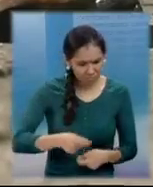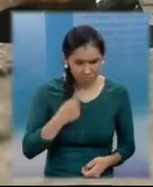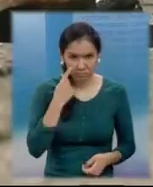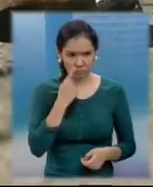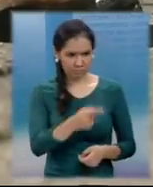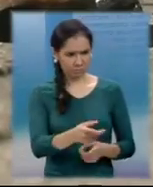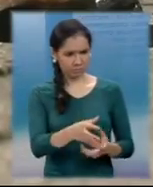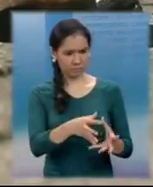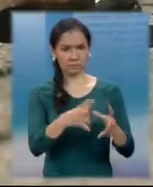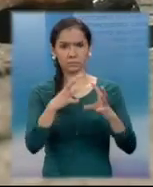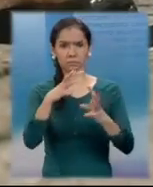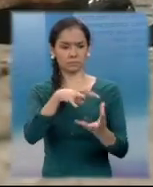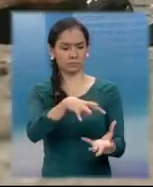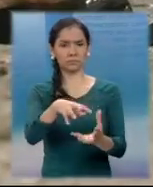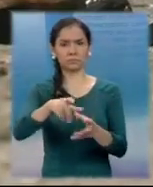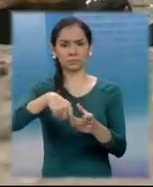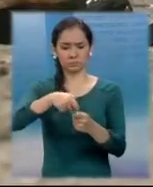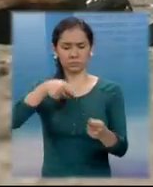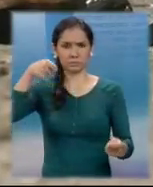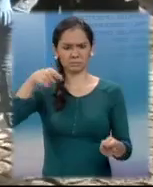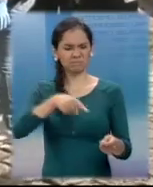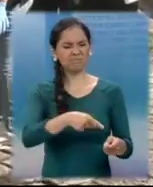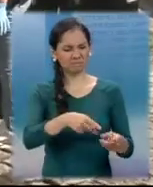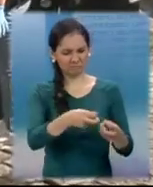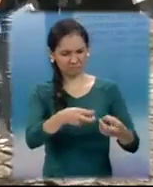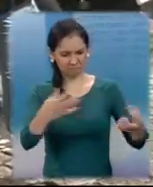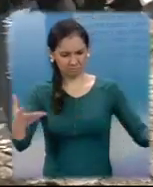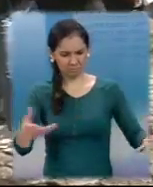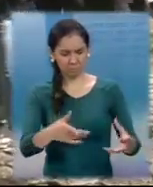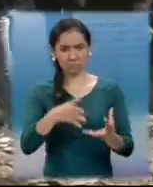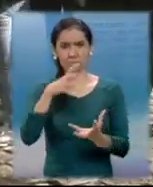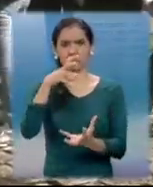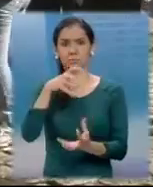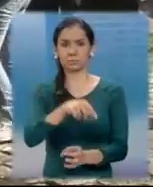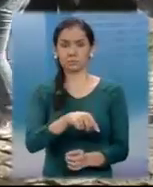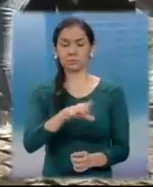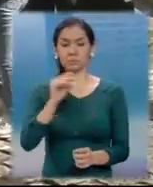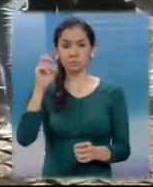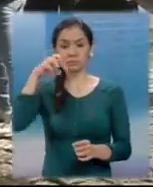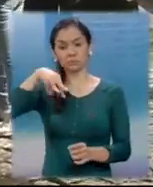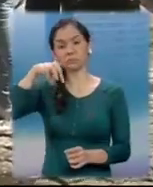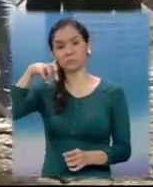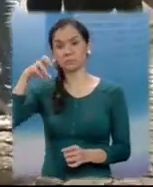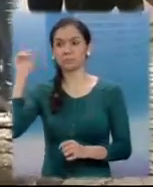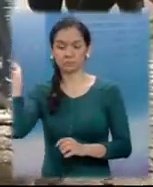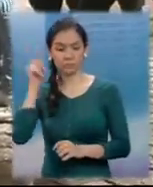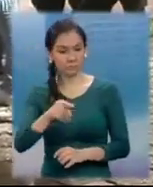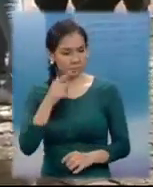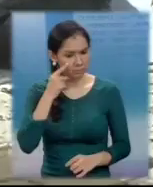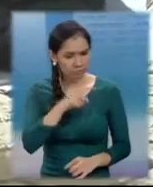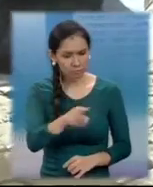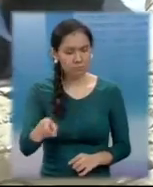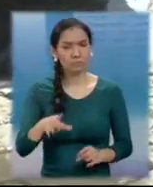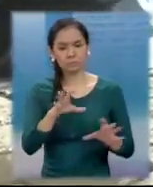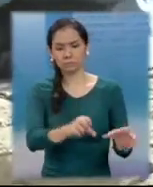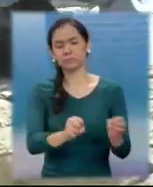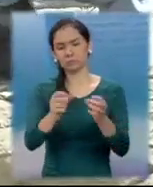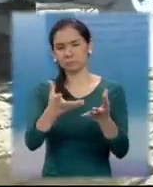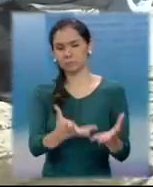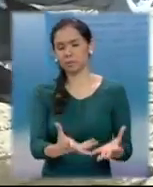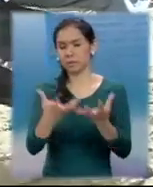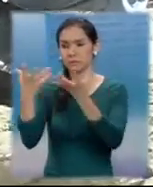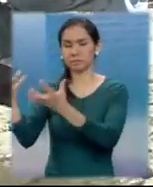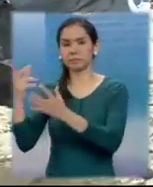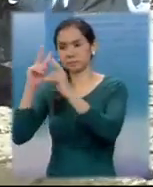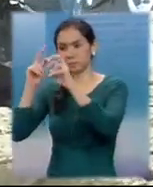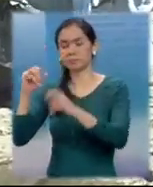cuando hicieron el hallazgo dentro de la bolsa de hielo como le indicaba. Al lugar se hizo presente el Ministerio Público, quienes ordenaron el traslado de los cráneos